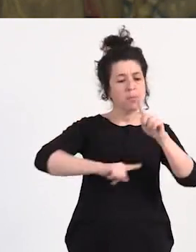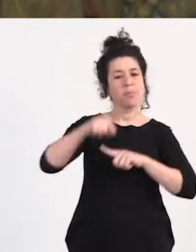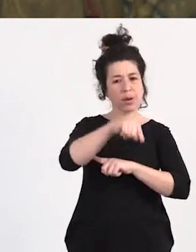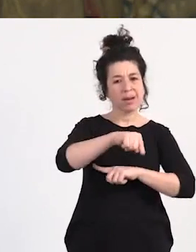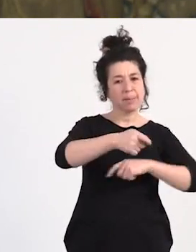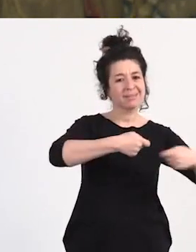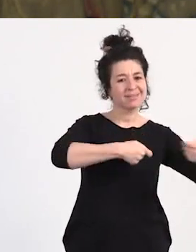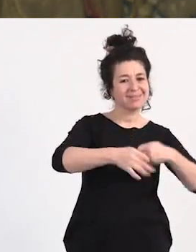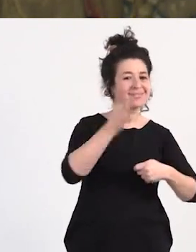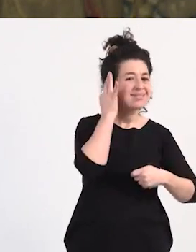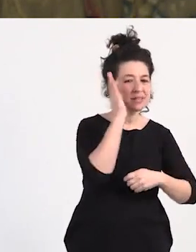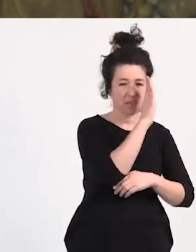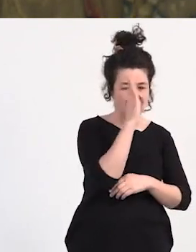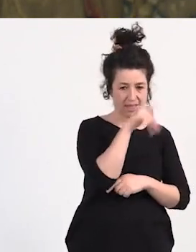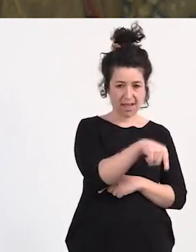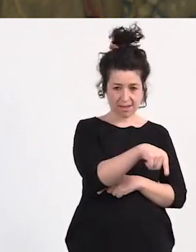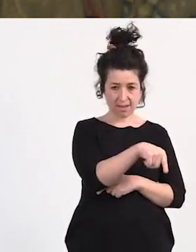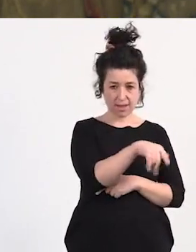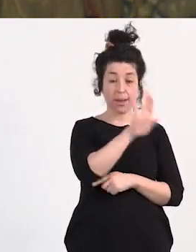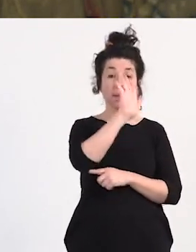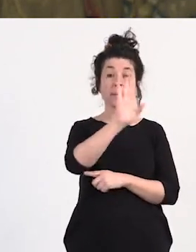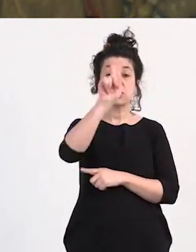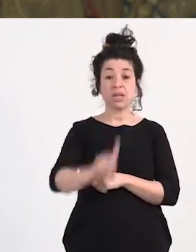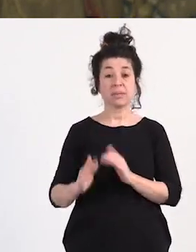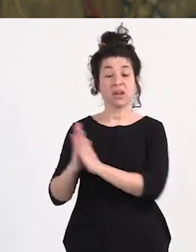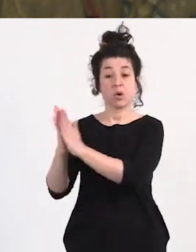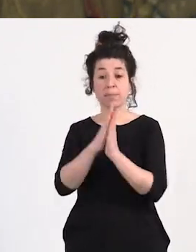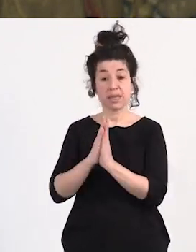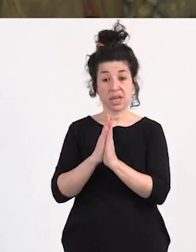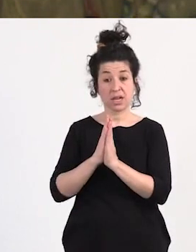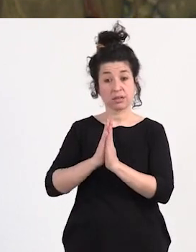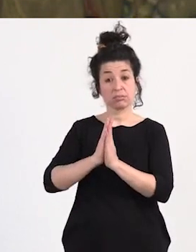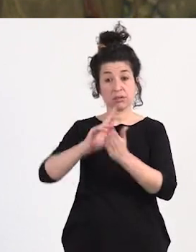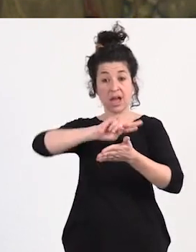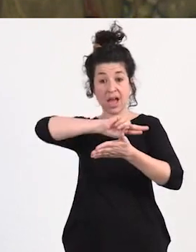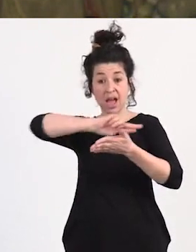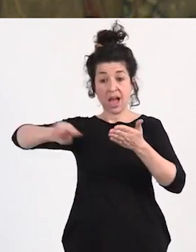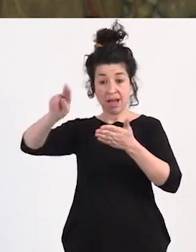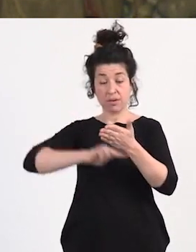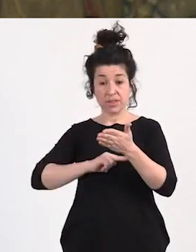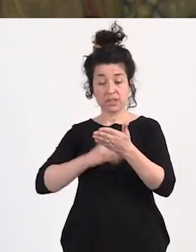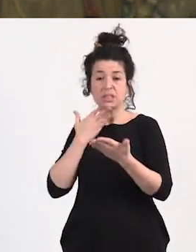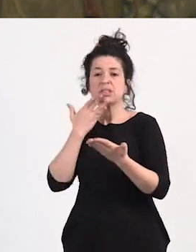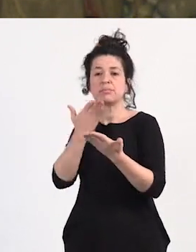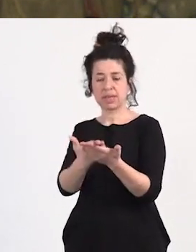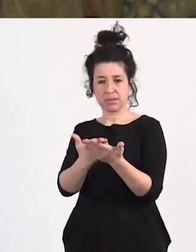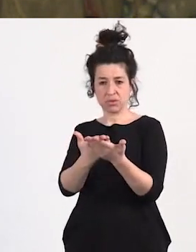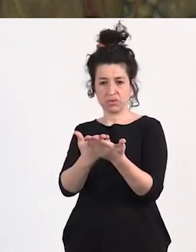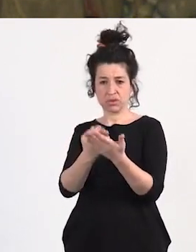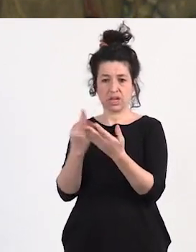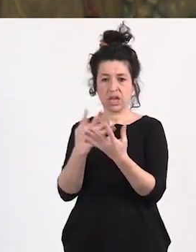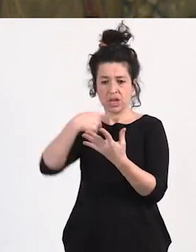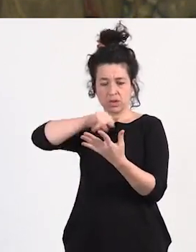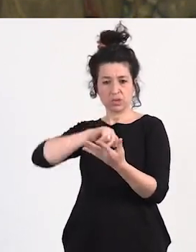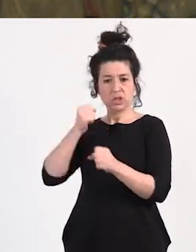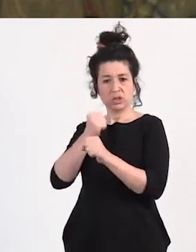pero también exigimos a las compañeras abolicionistas que acompañen la lucha del reconocimiento de